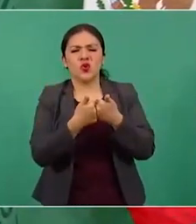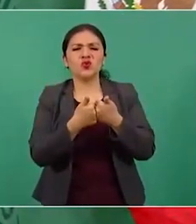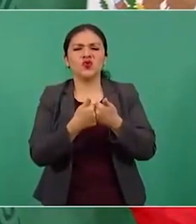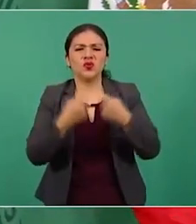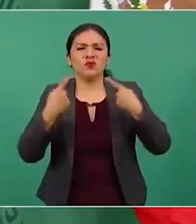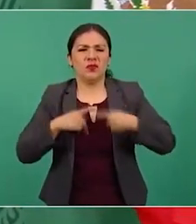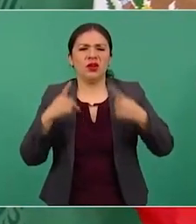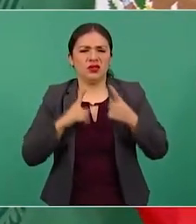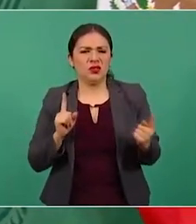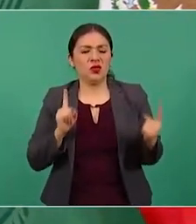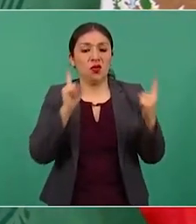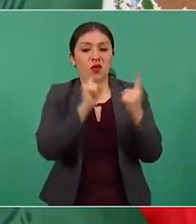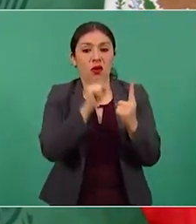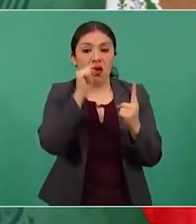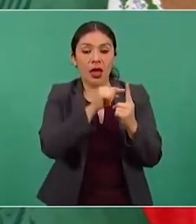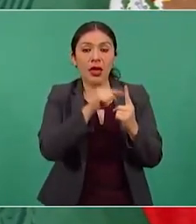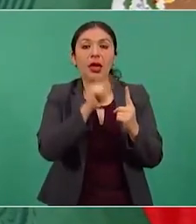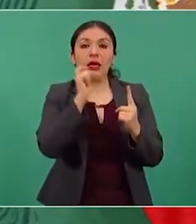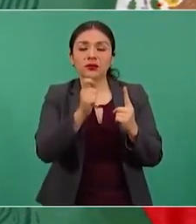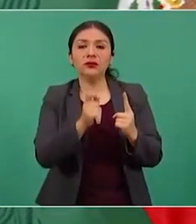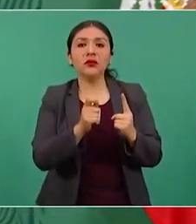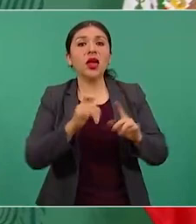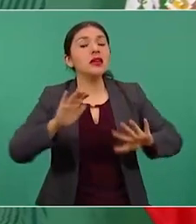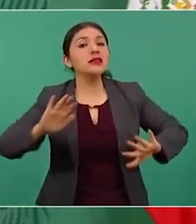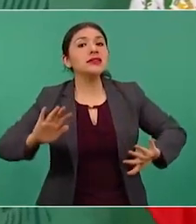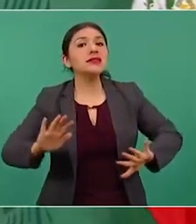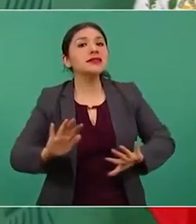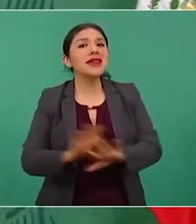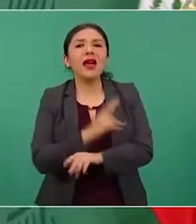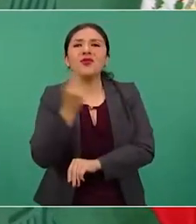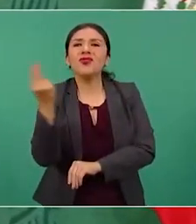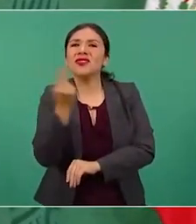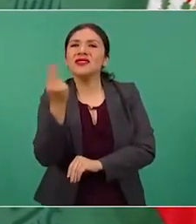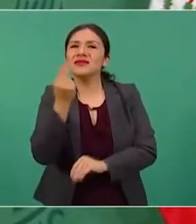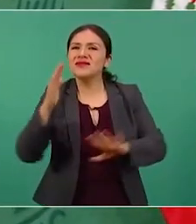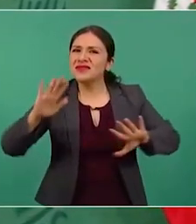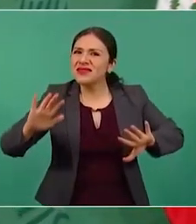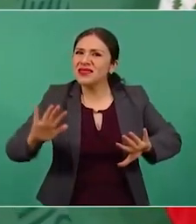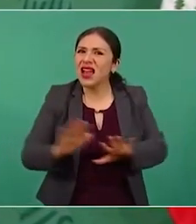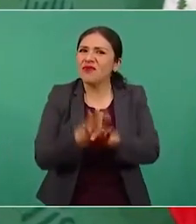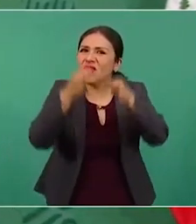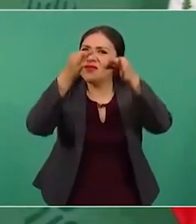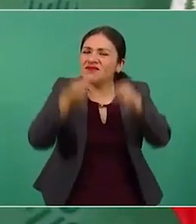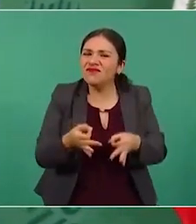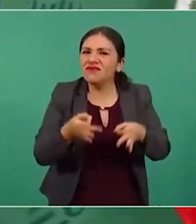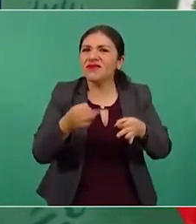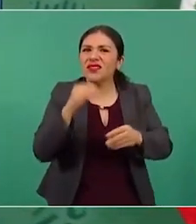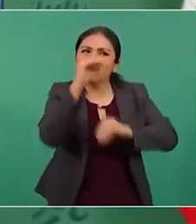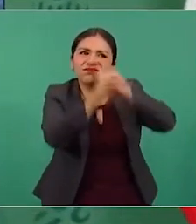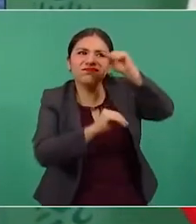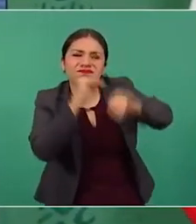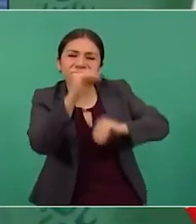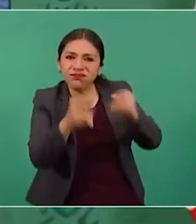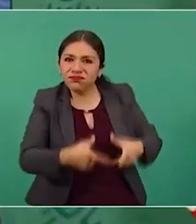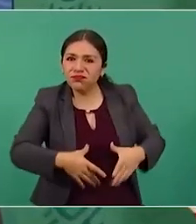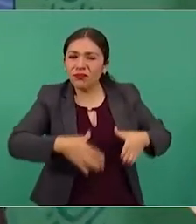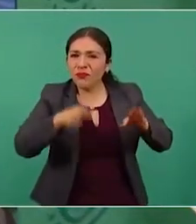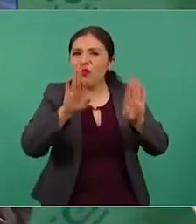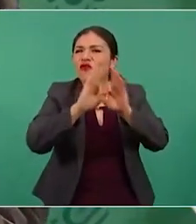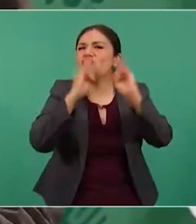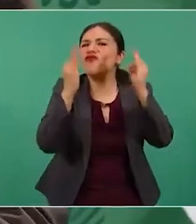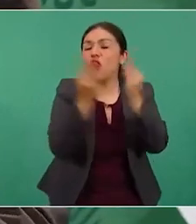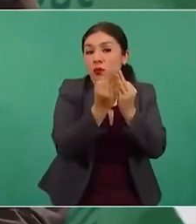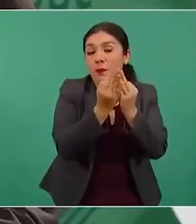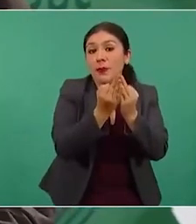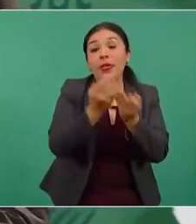de cambios estructurales, cuando en la